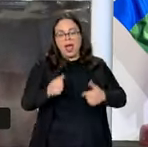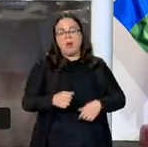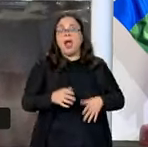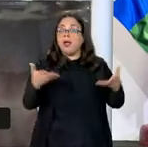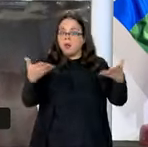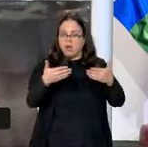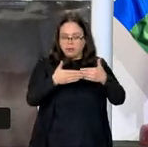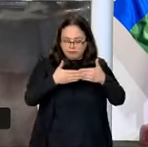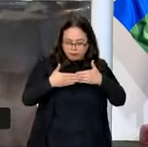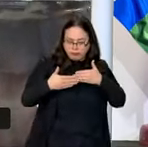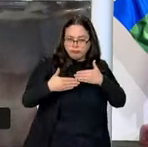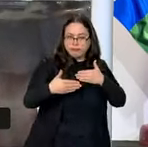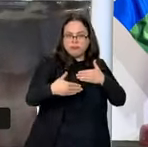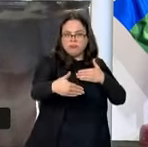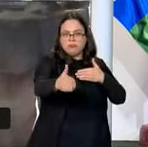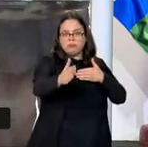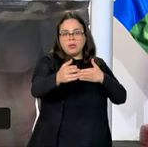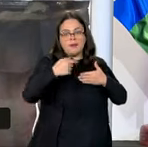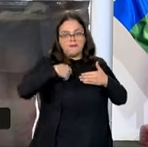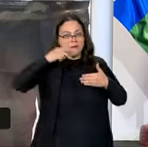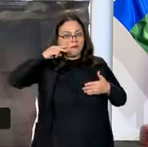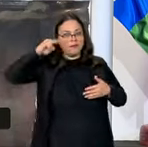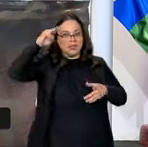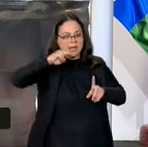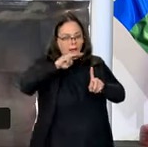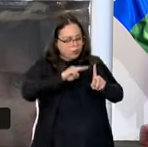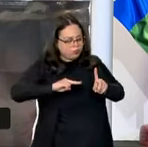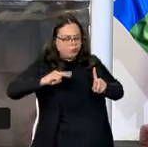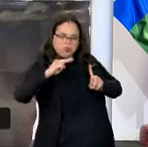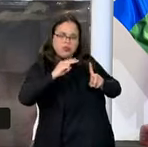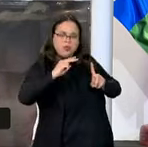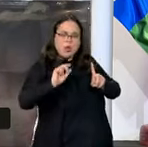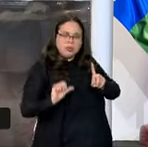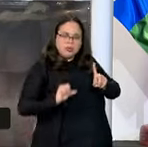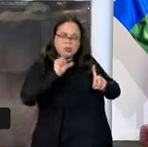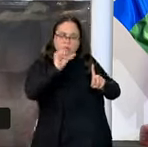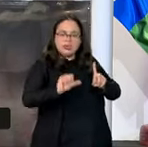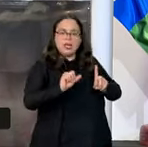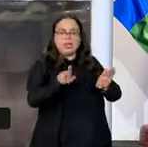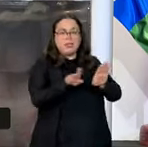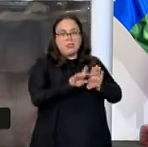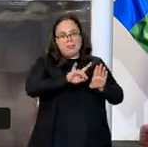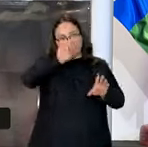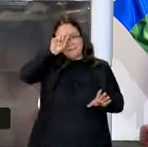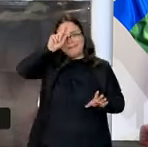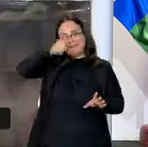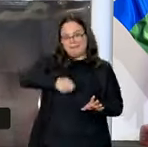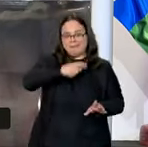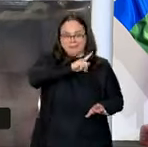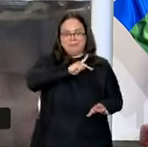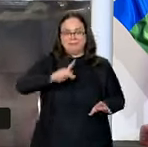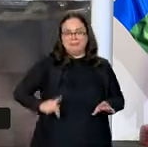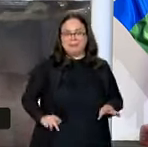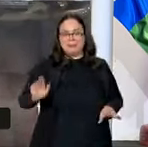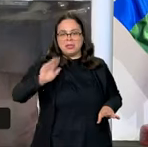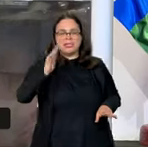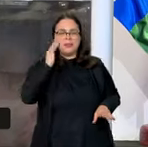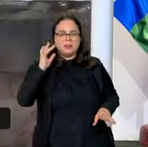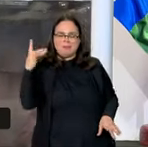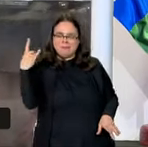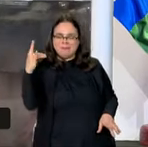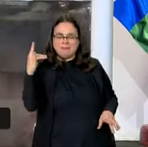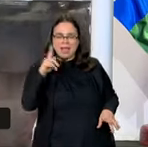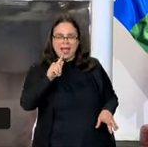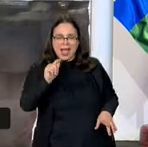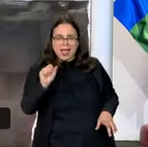Ahora, a partir de la visión actual del Brasil, a partir de su comando, sabemos que Bolivia no es solamente